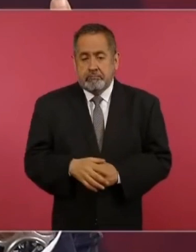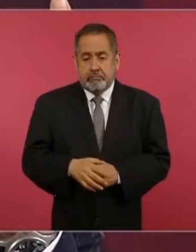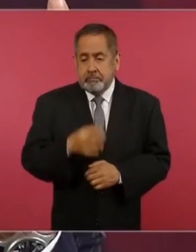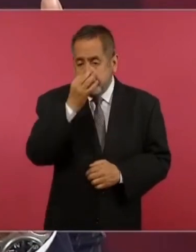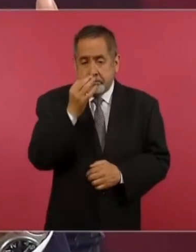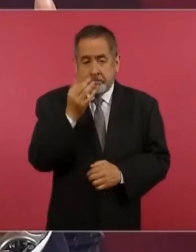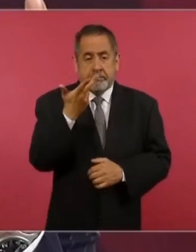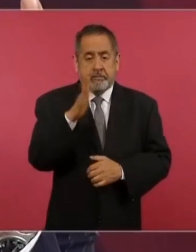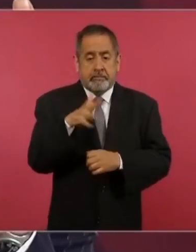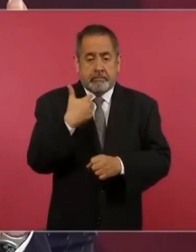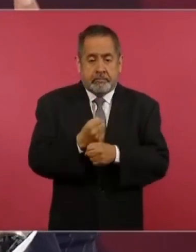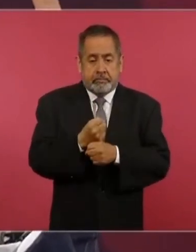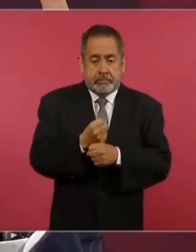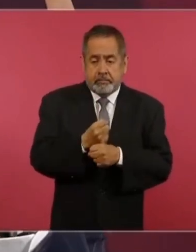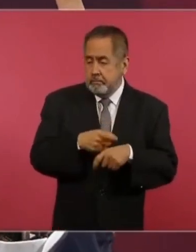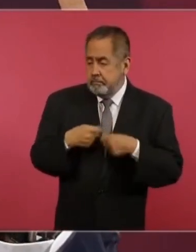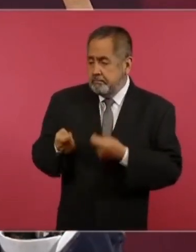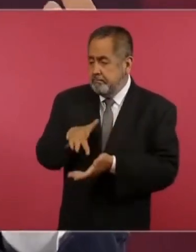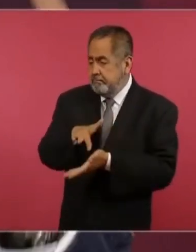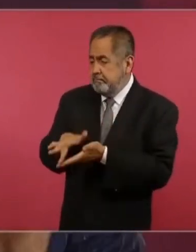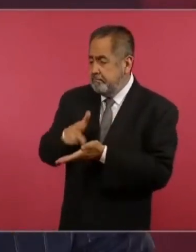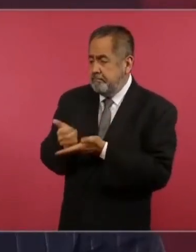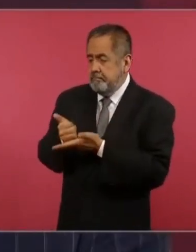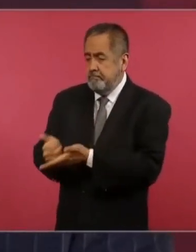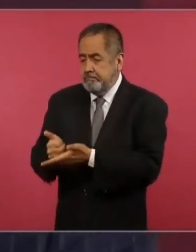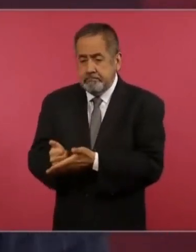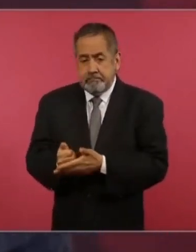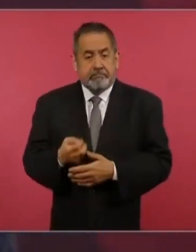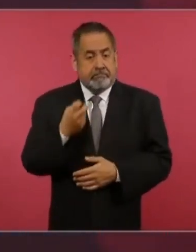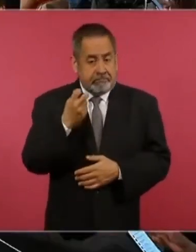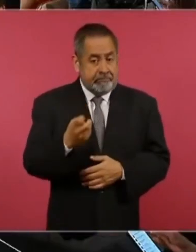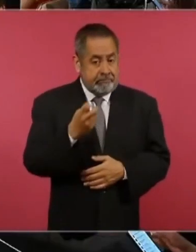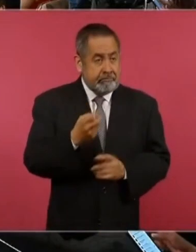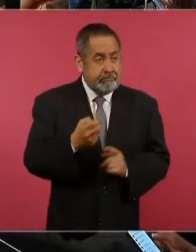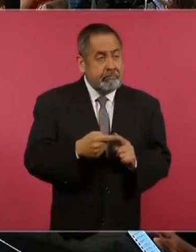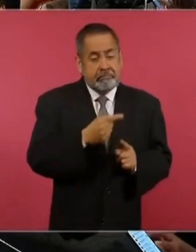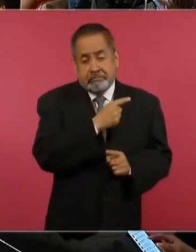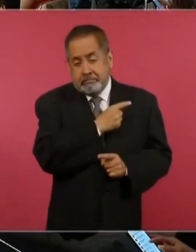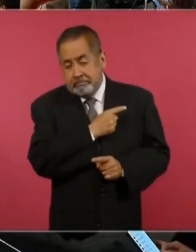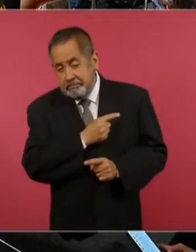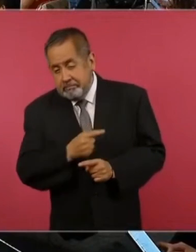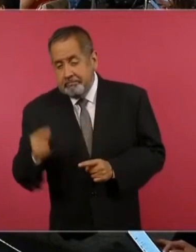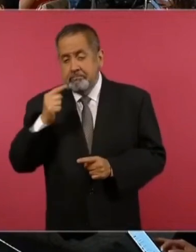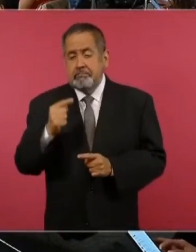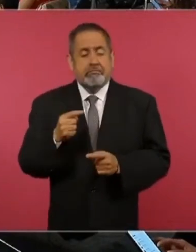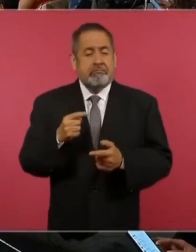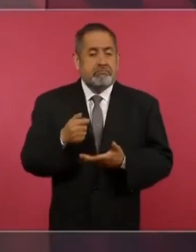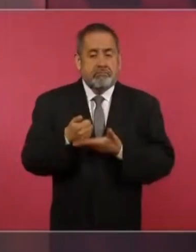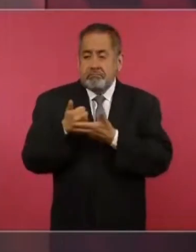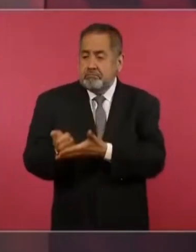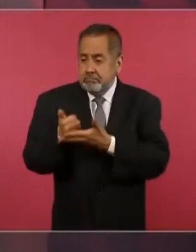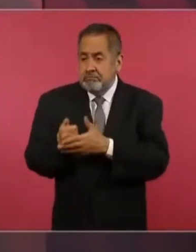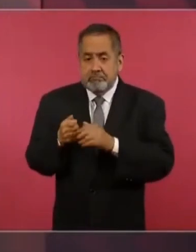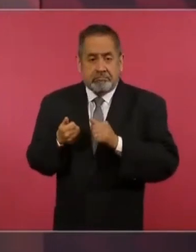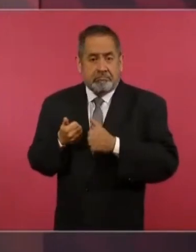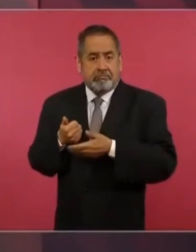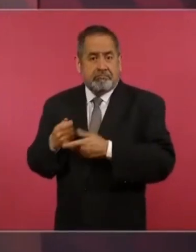de entonces a la fecha, no hay ayuda